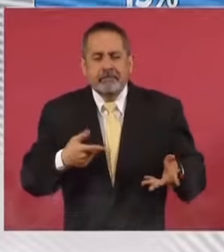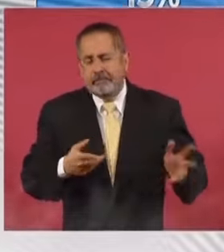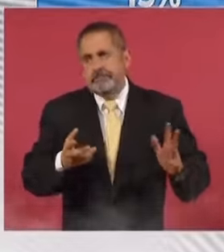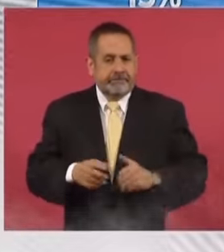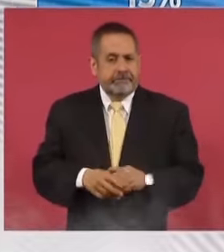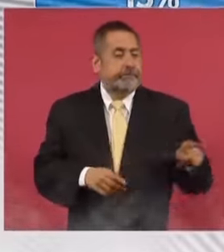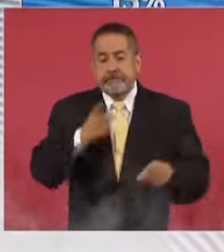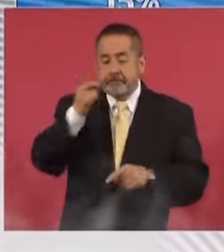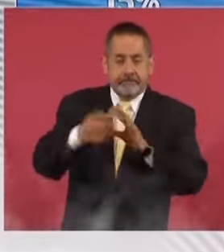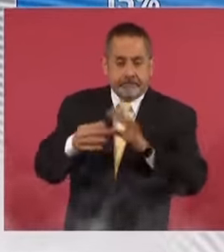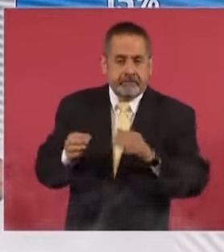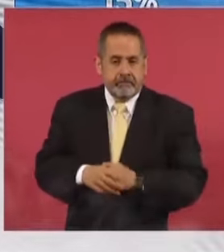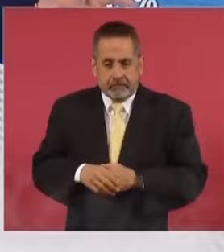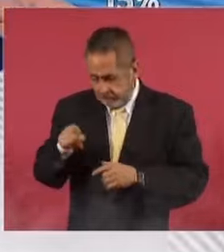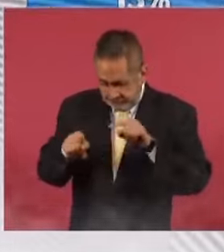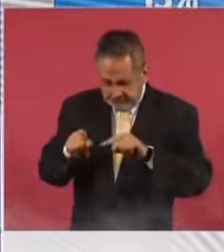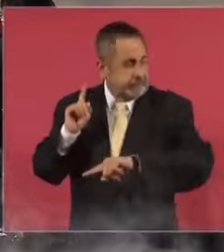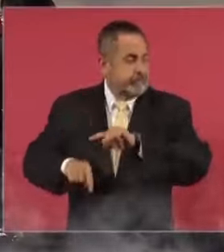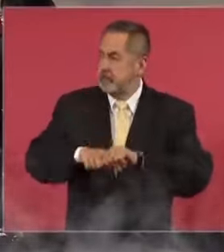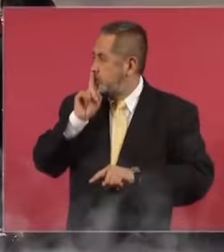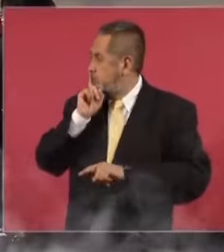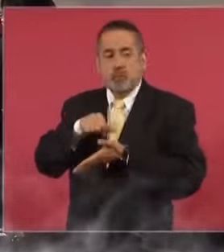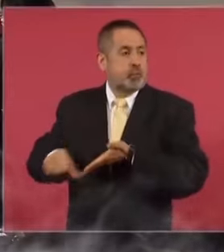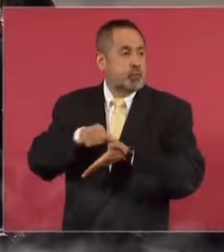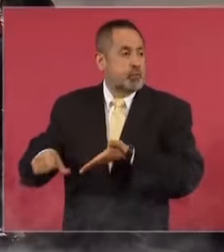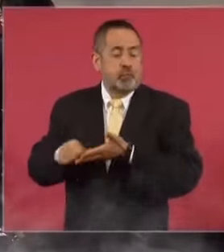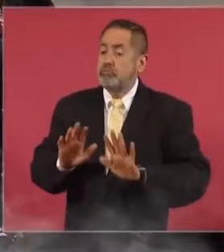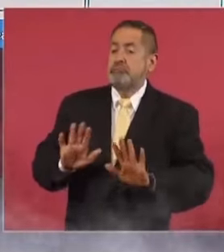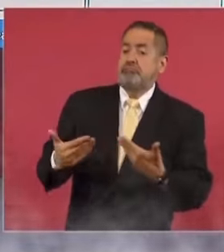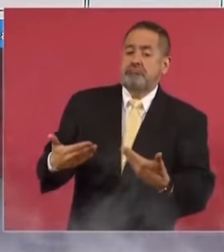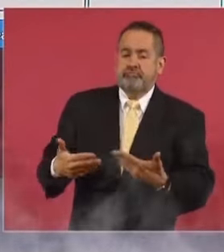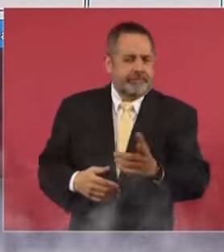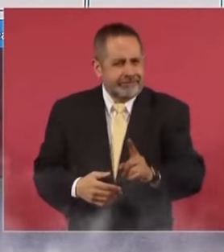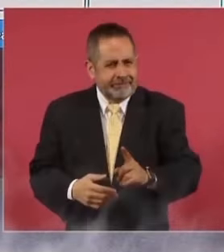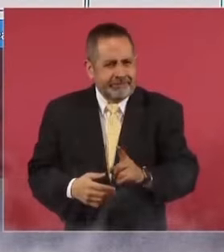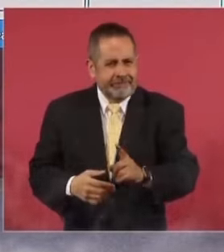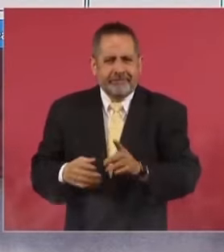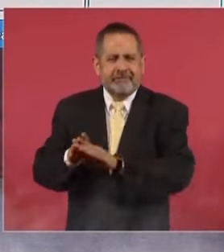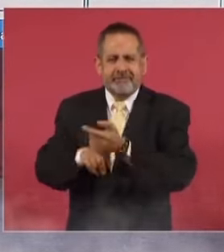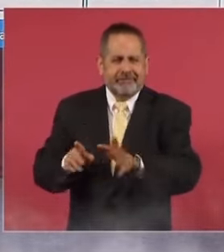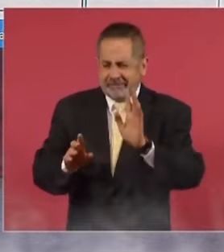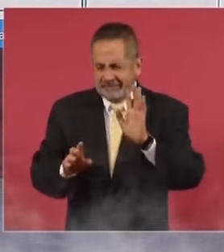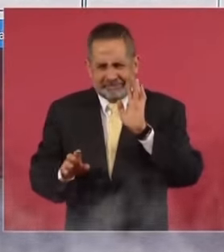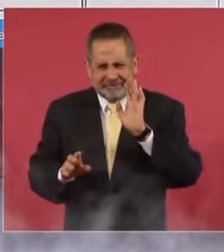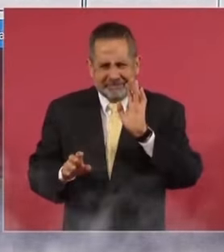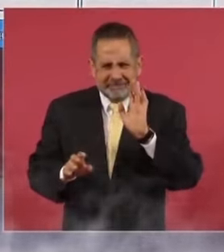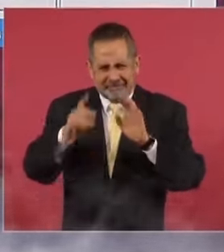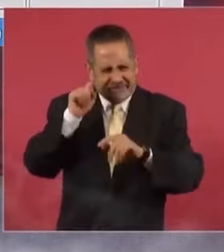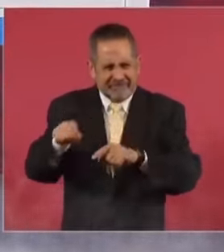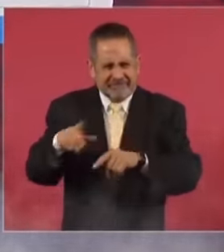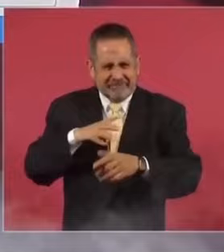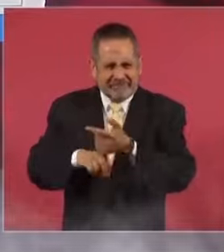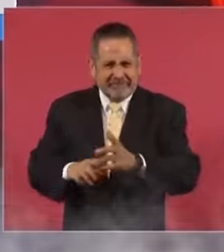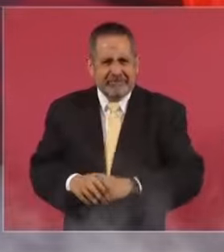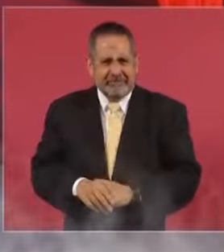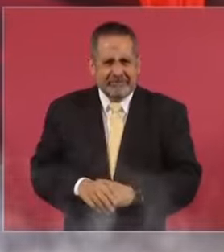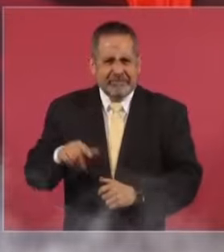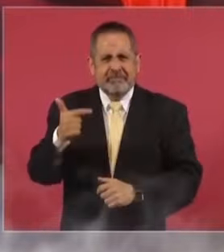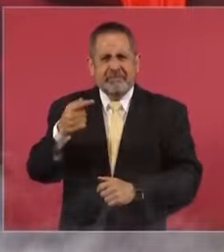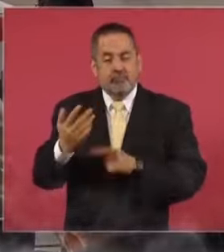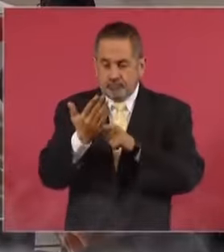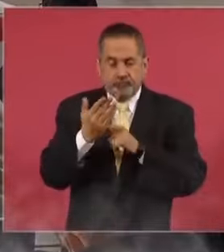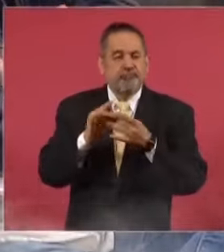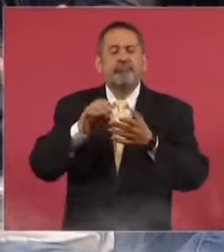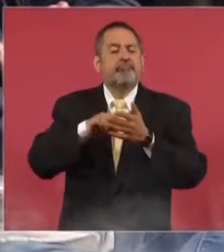Ciro? Dice que nosotros tachamos y que nos quedamos, no sé, con esto. 12 mil